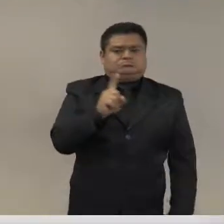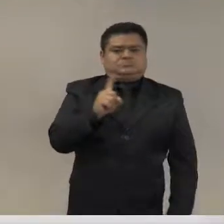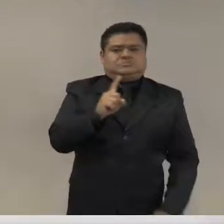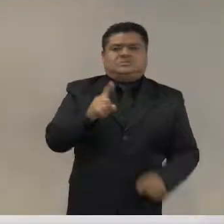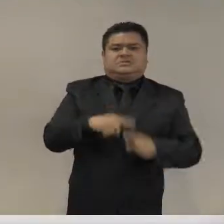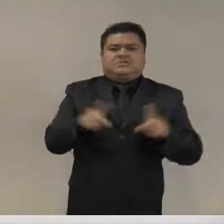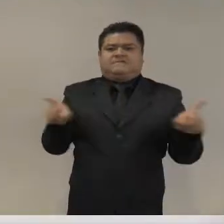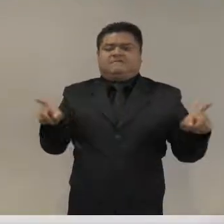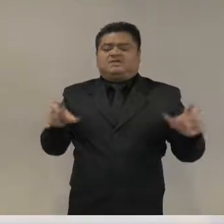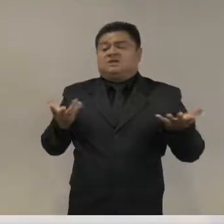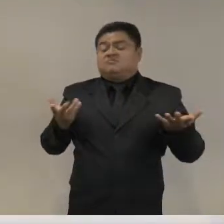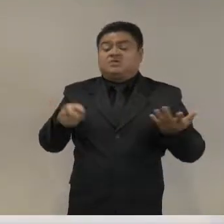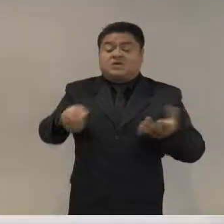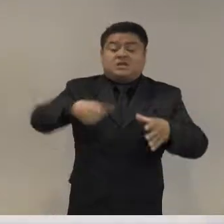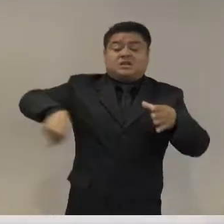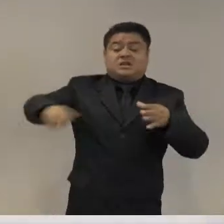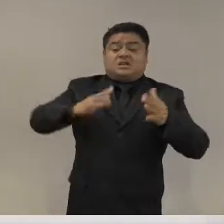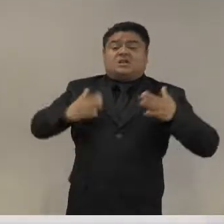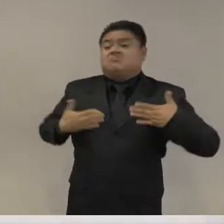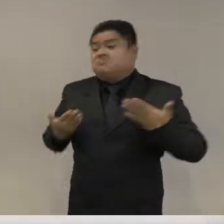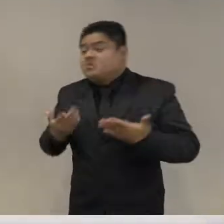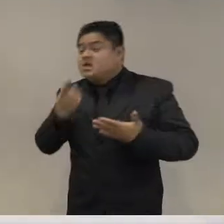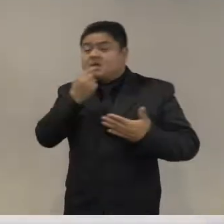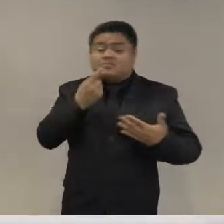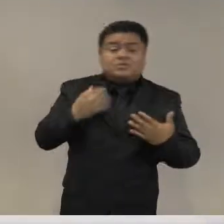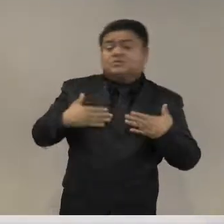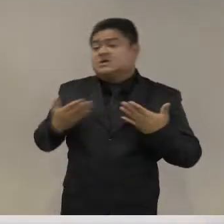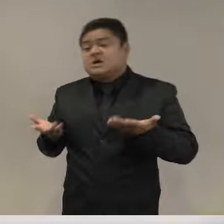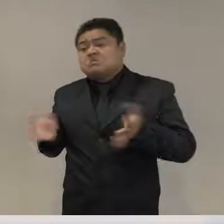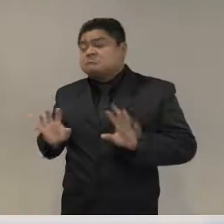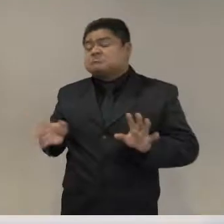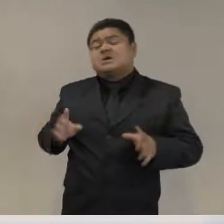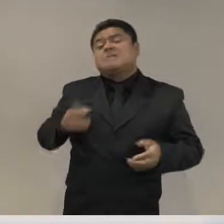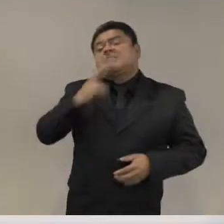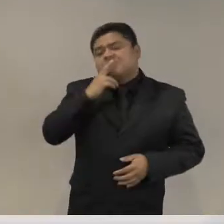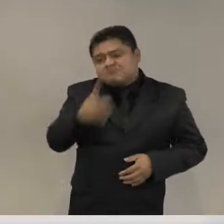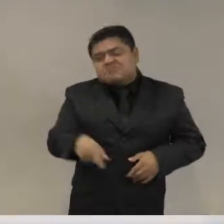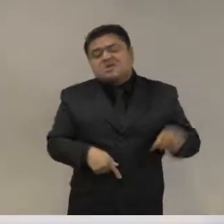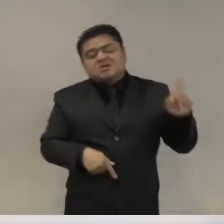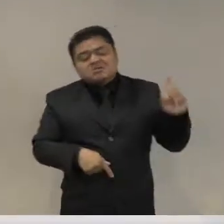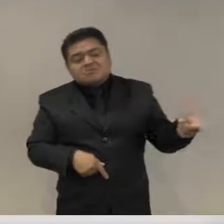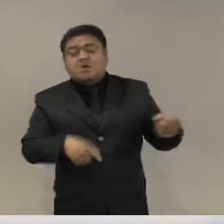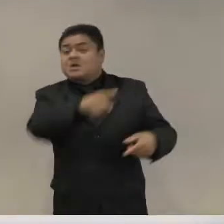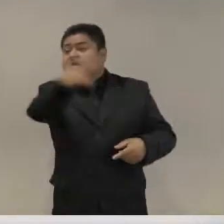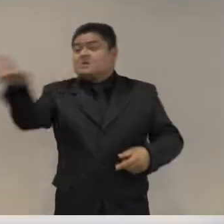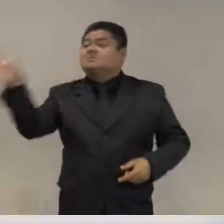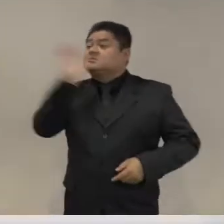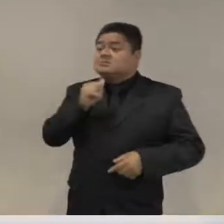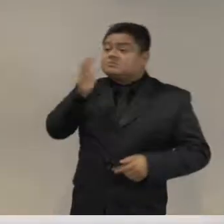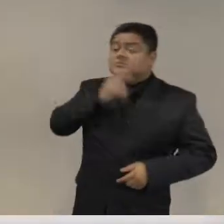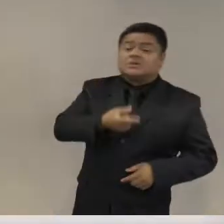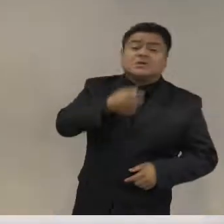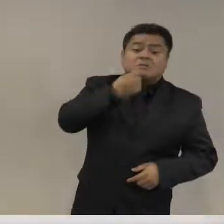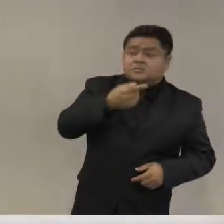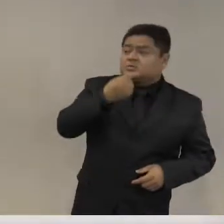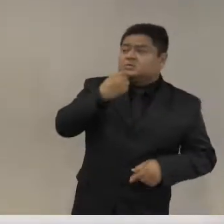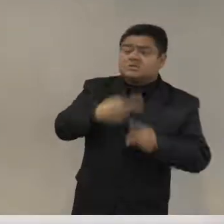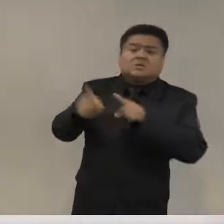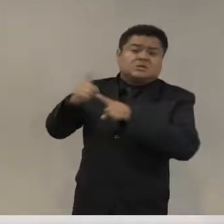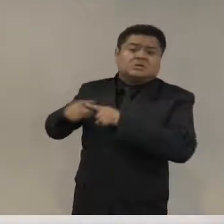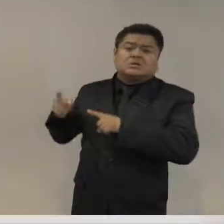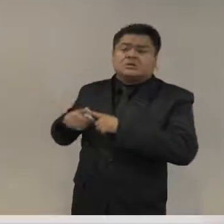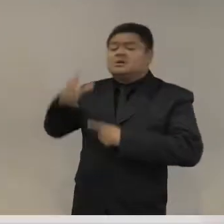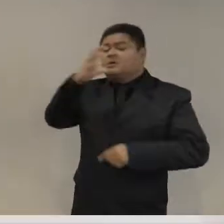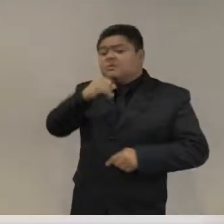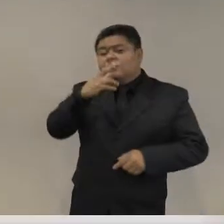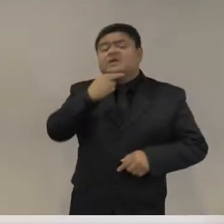confianza en otras instituciones y hay una percepción de que otras instituciones no pueden con el tema y hay muchas llamadas para una mano